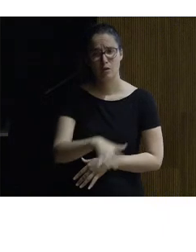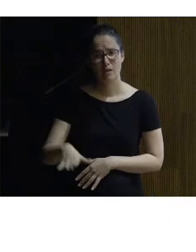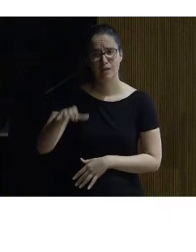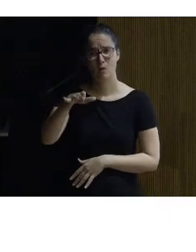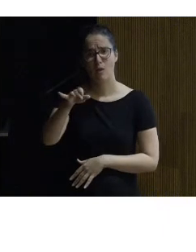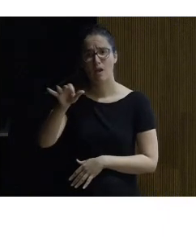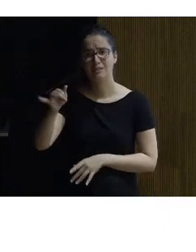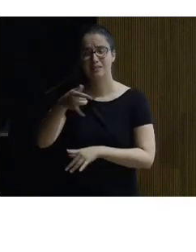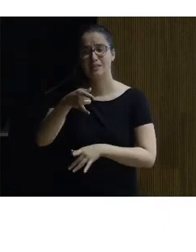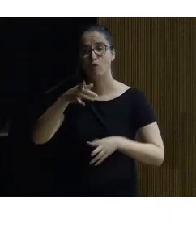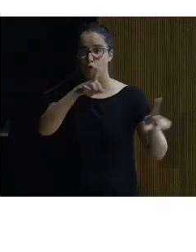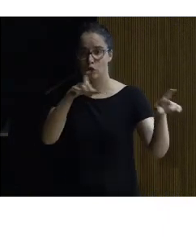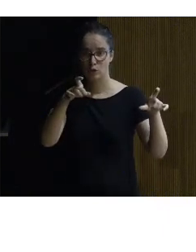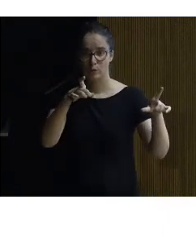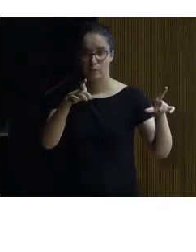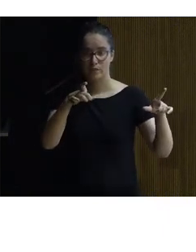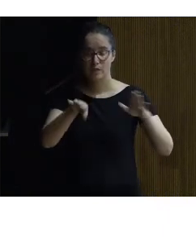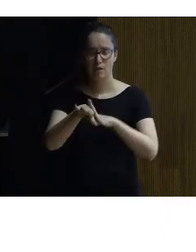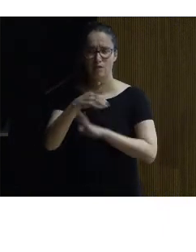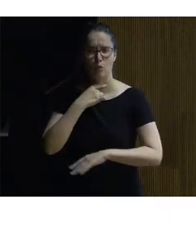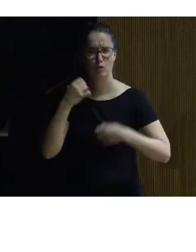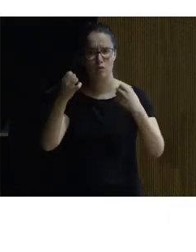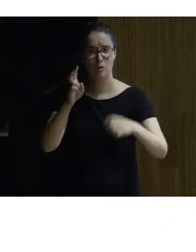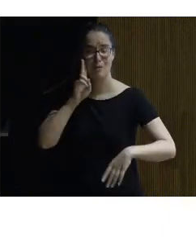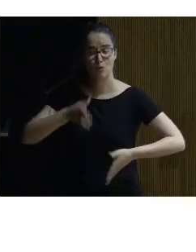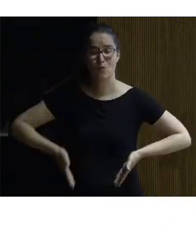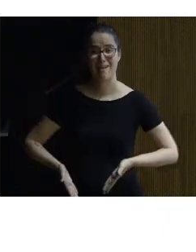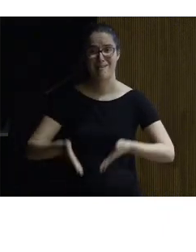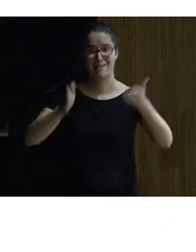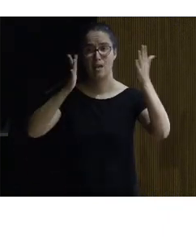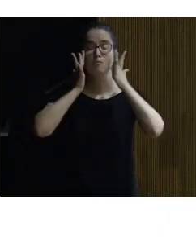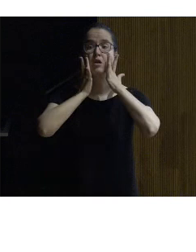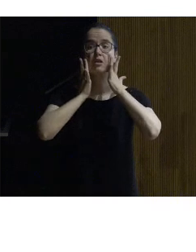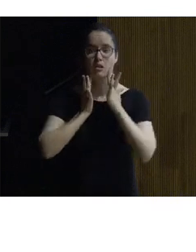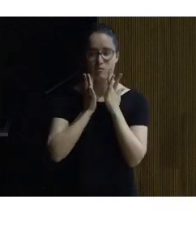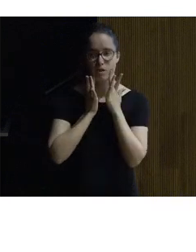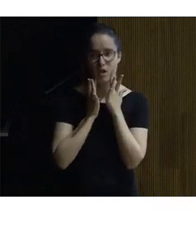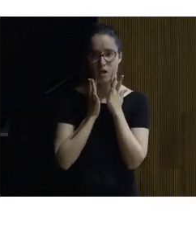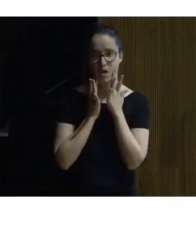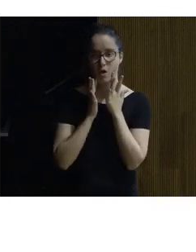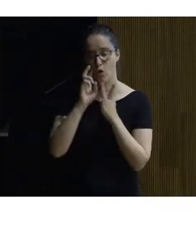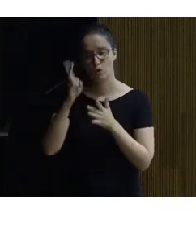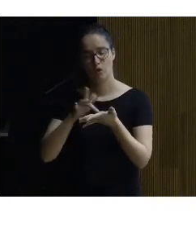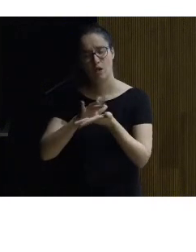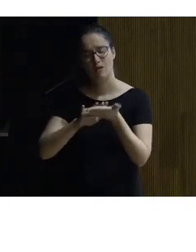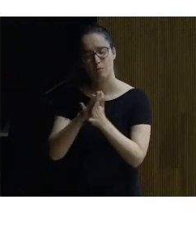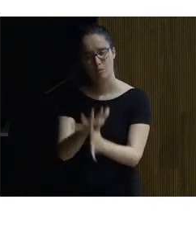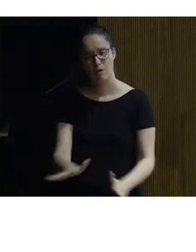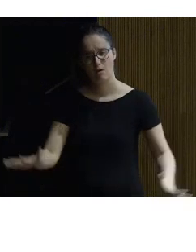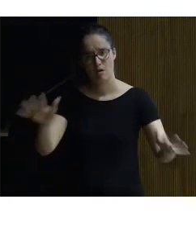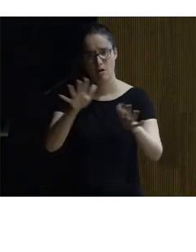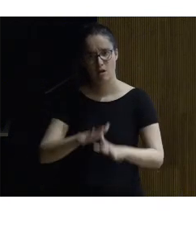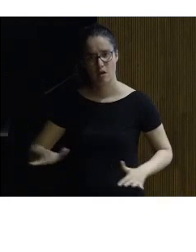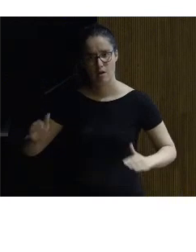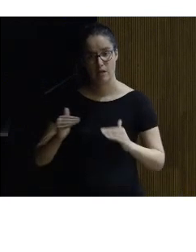y vemos esta foto de la derecha me gusta mucho vemos una calle muy limpia en plataforma única otro día hablaremos más despacio de